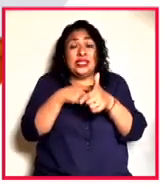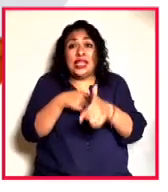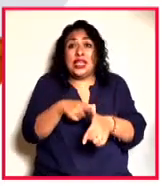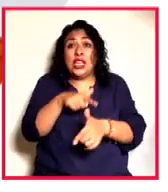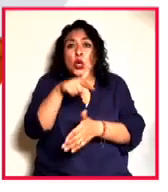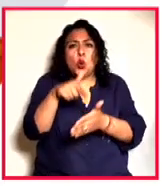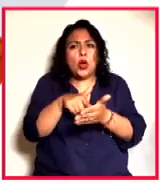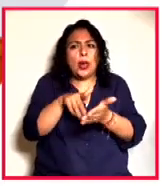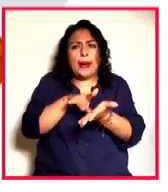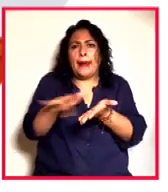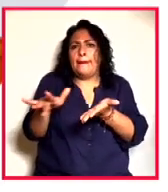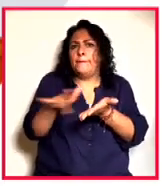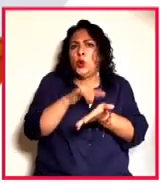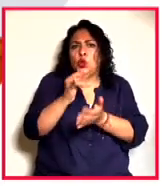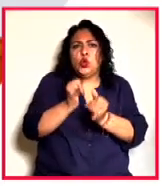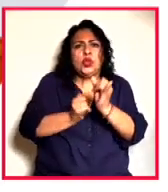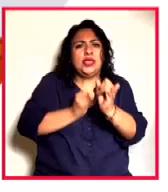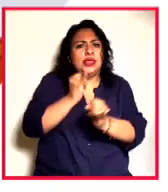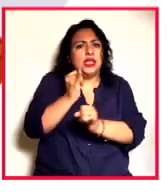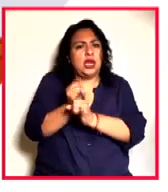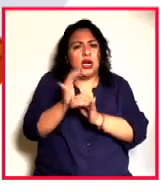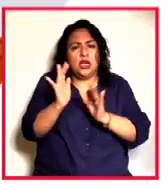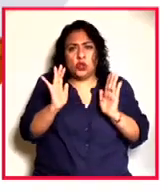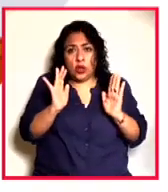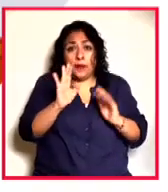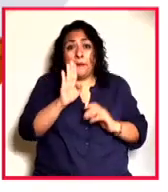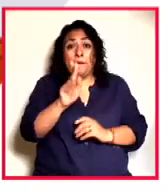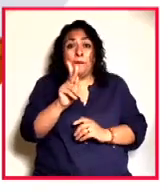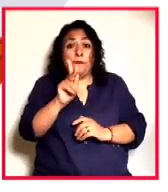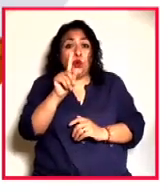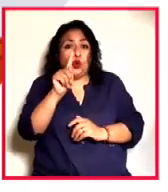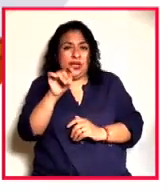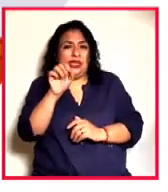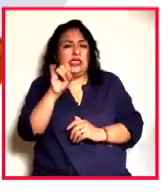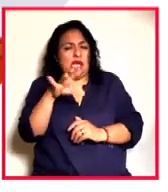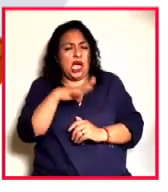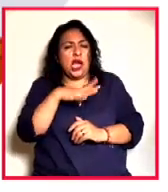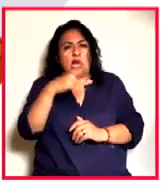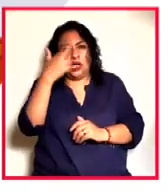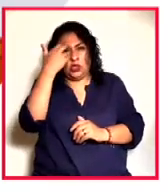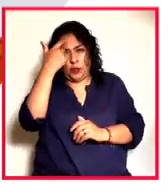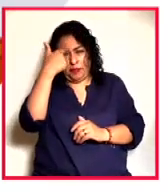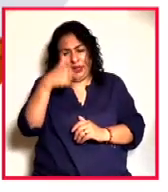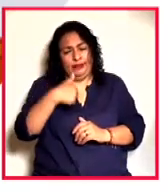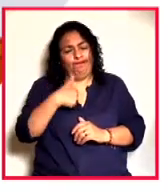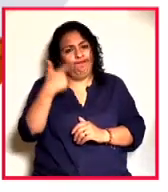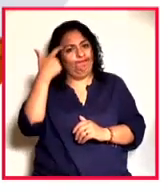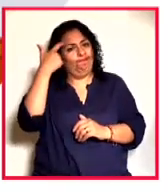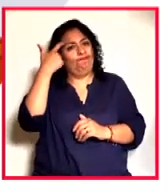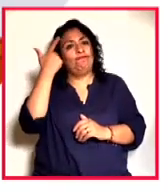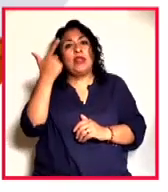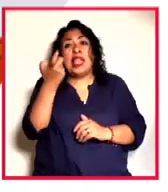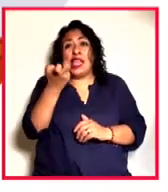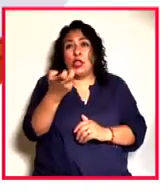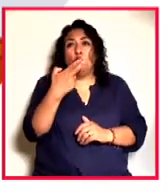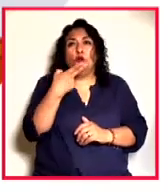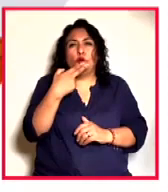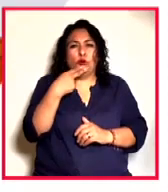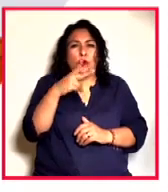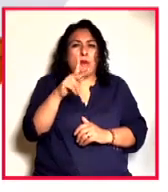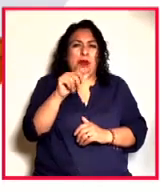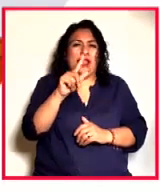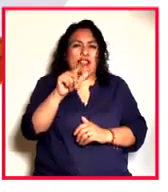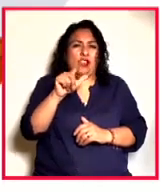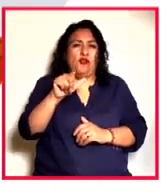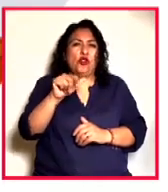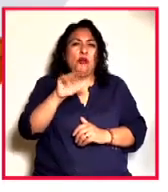cooperación internacional sin embargo Vladimir Putin si tiene sus motivos para considerar que esa plataforma continental llega hasta